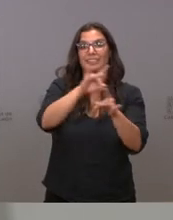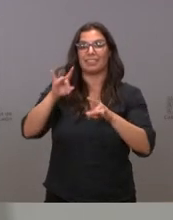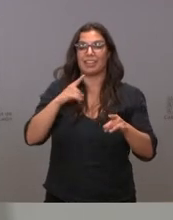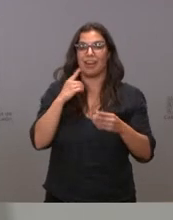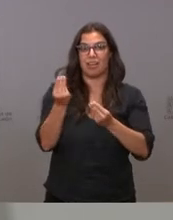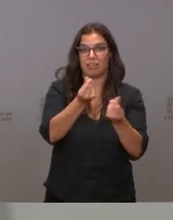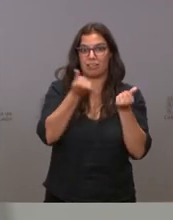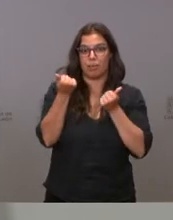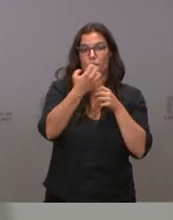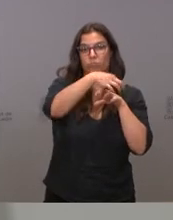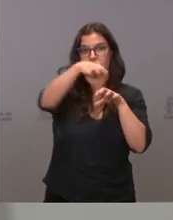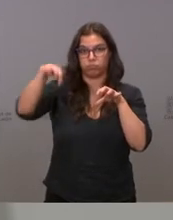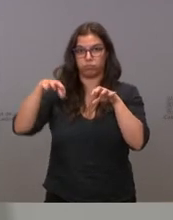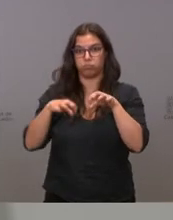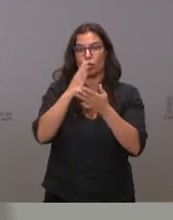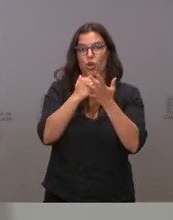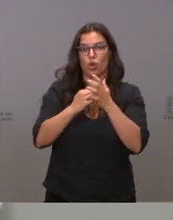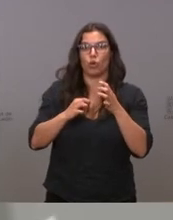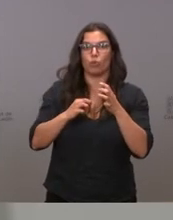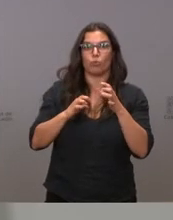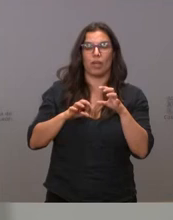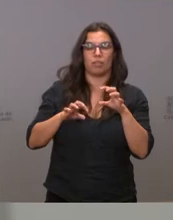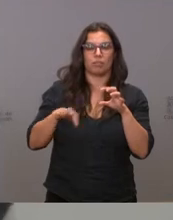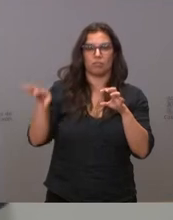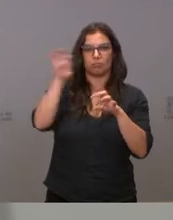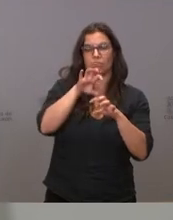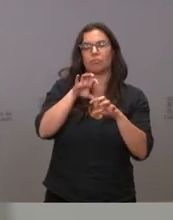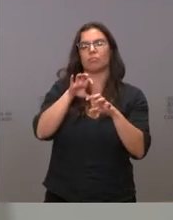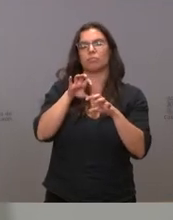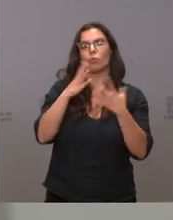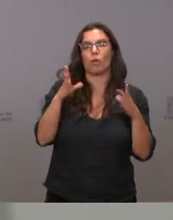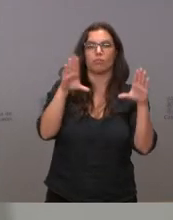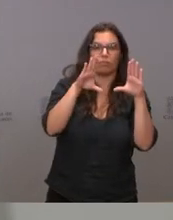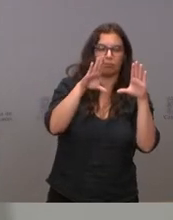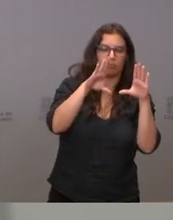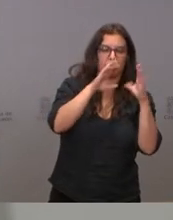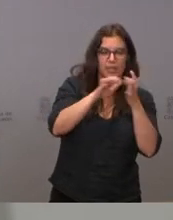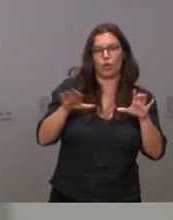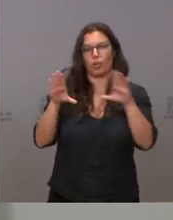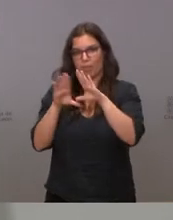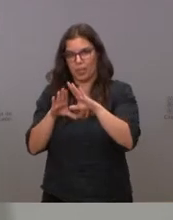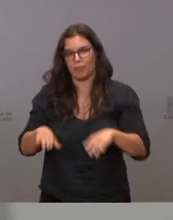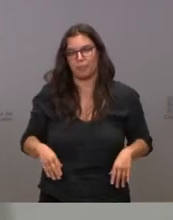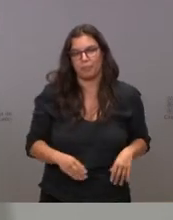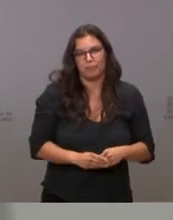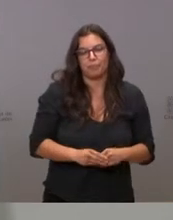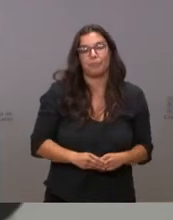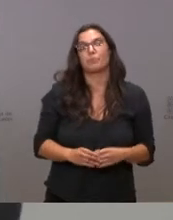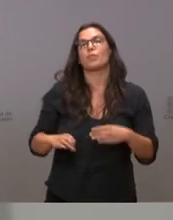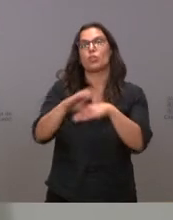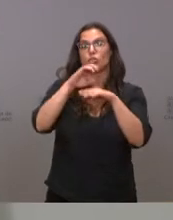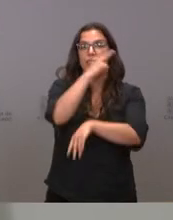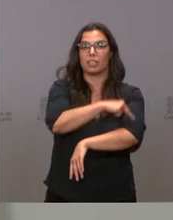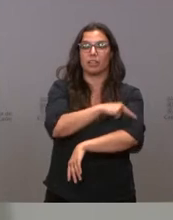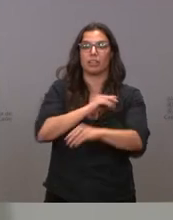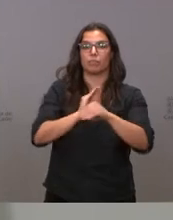distribución comercial en las comunidades autónomas de Castilla y León y Madrid. La Consejería de Sanidad destina 5